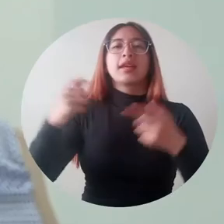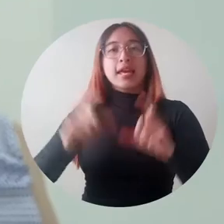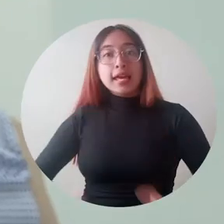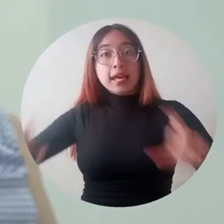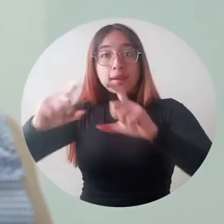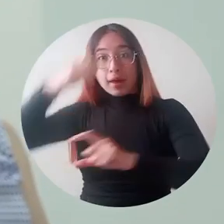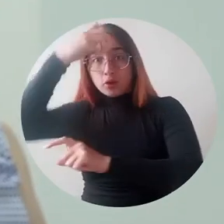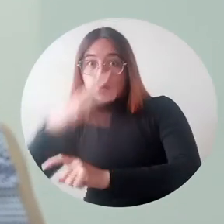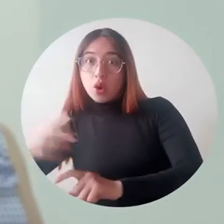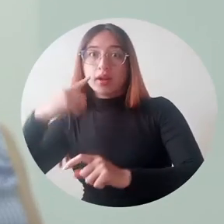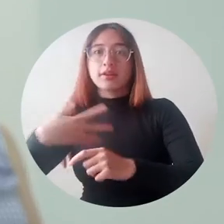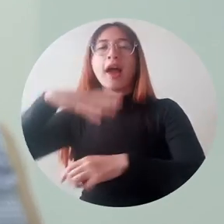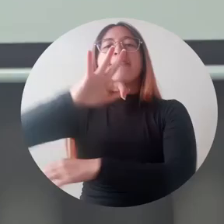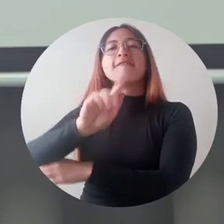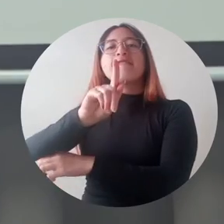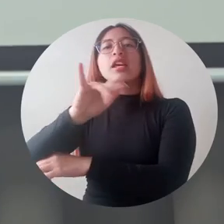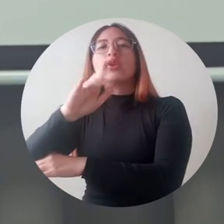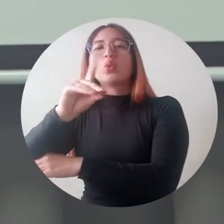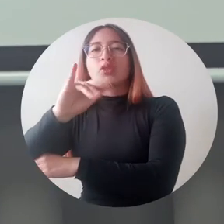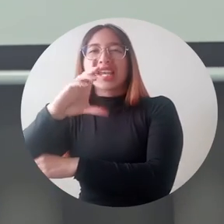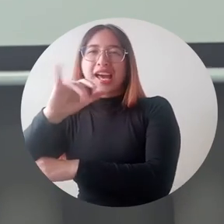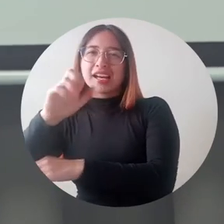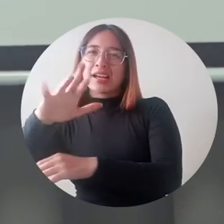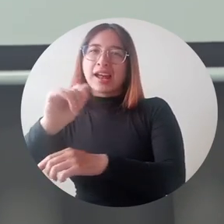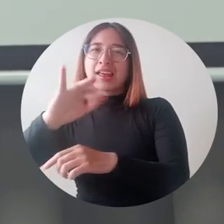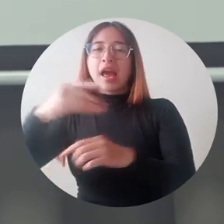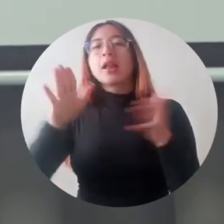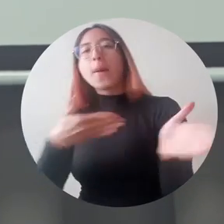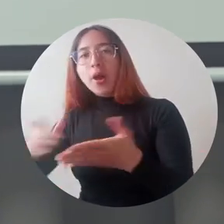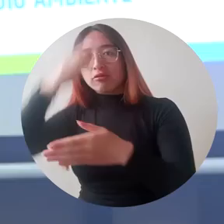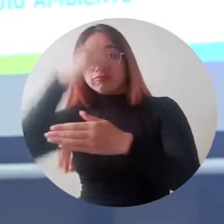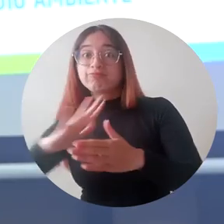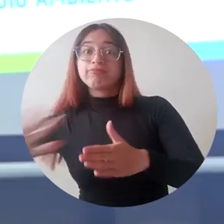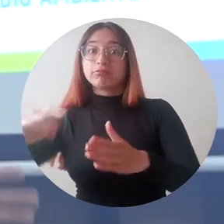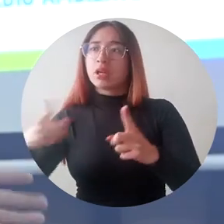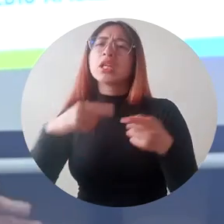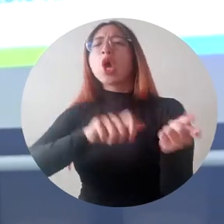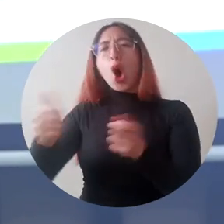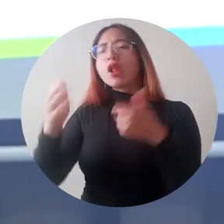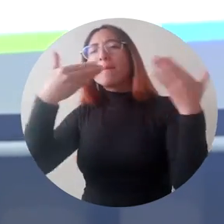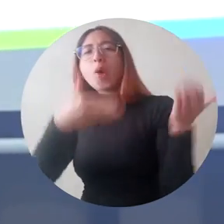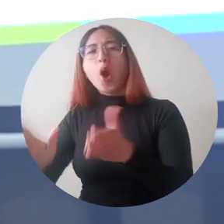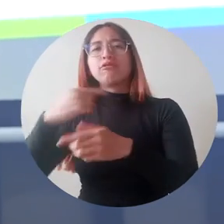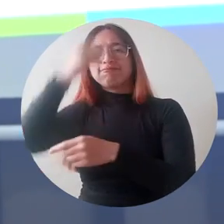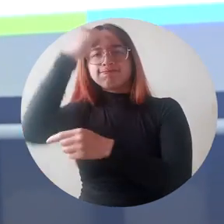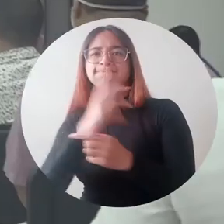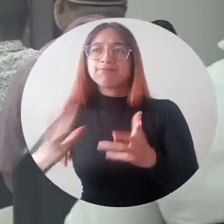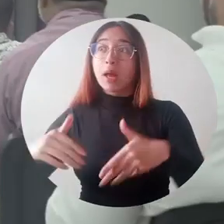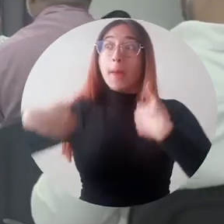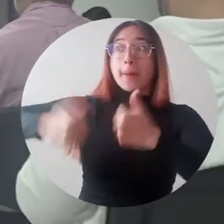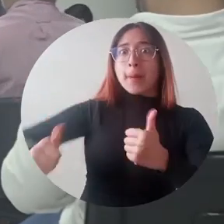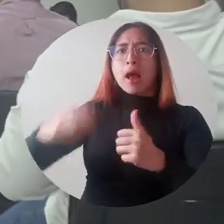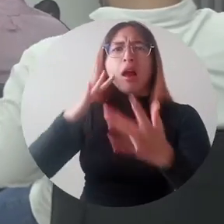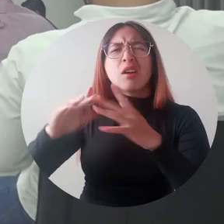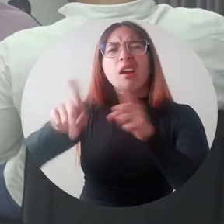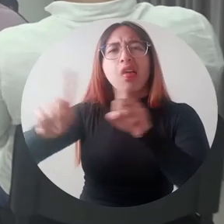Cámara de Comercio de Santa Marta para el Magdalena, Corporación Santa Marta Vital y el programa Santa Marta Cómo Vamos, quienes intercambiaron opiniones sobre